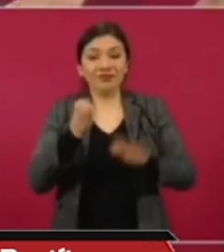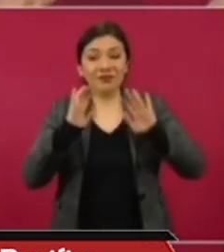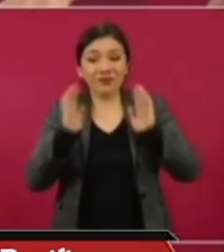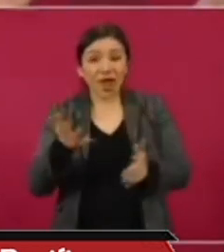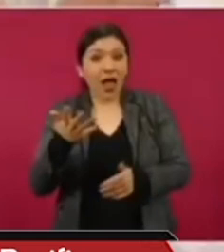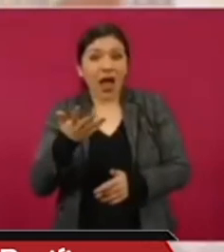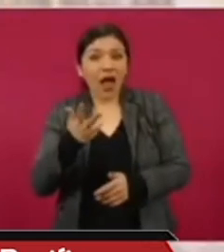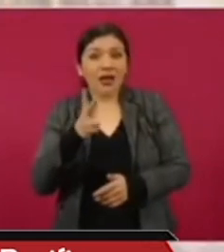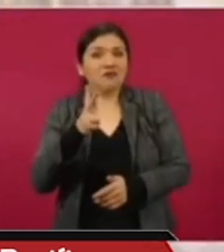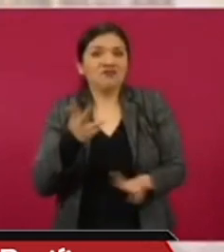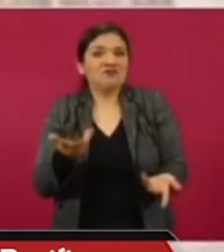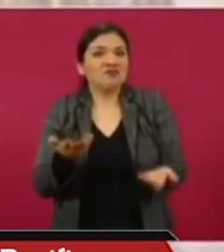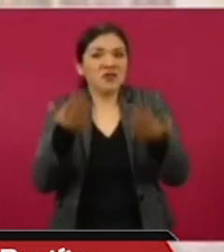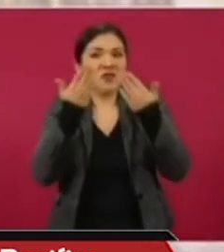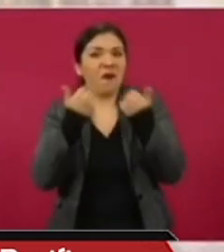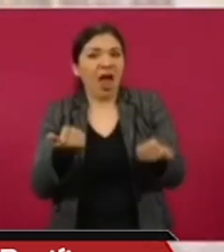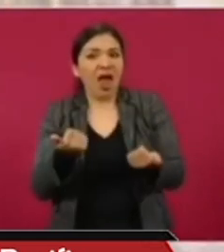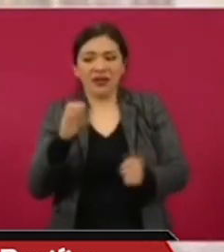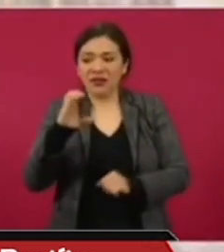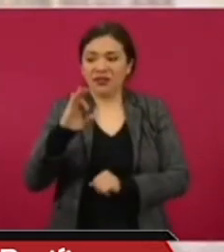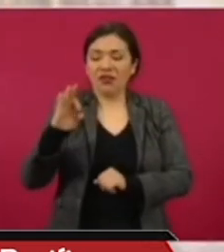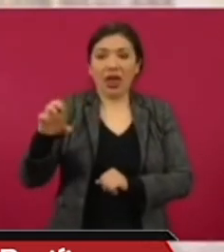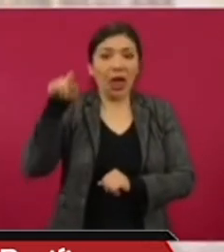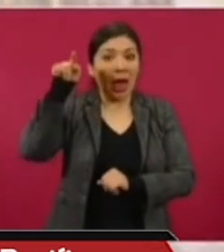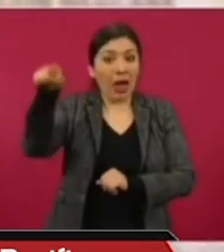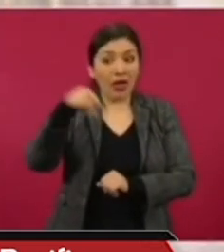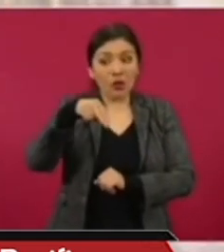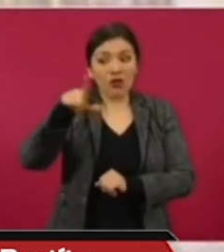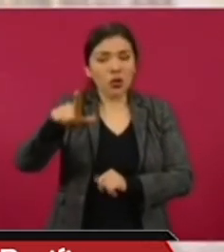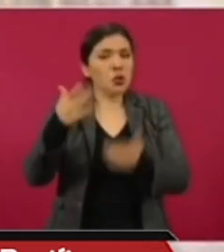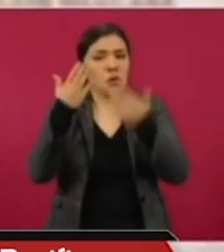la Comisión Federal de Electricidad,